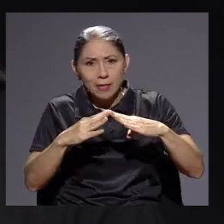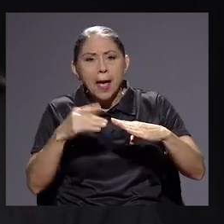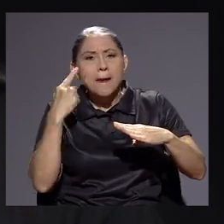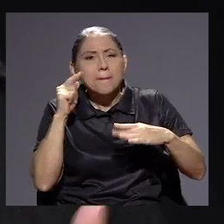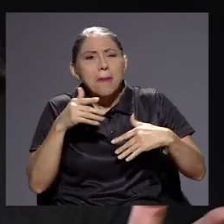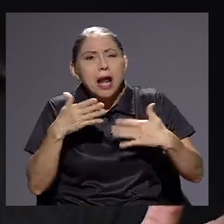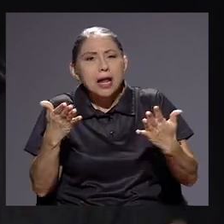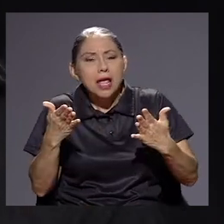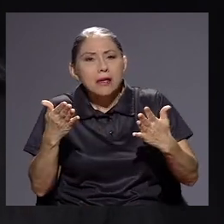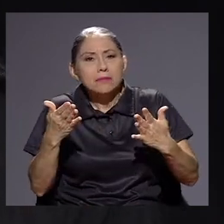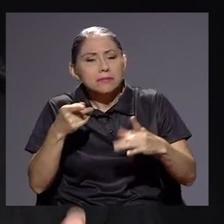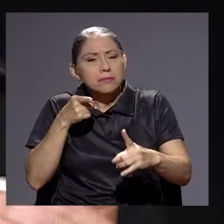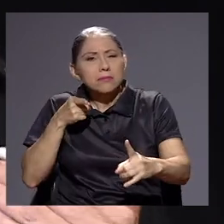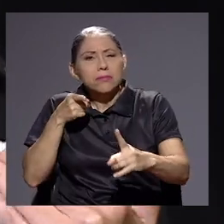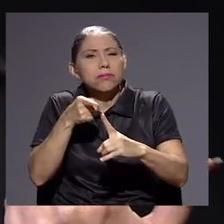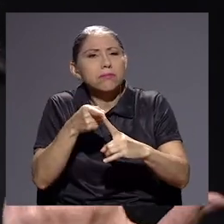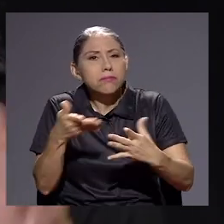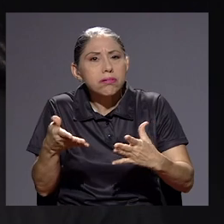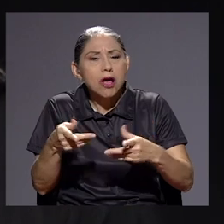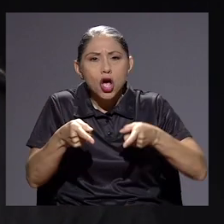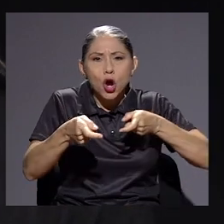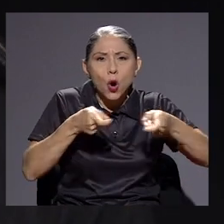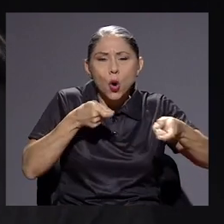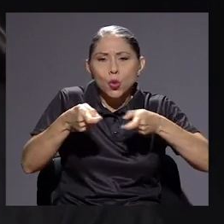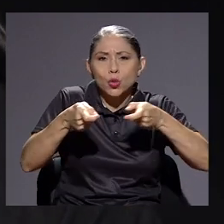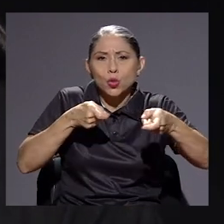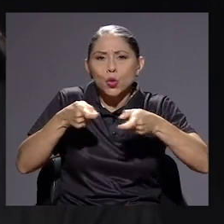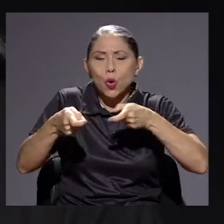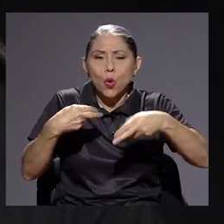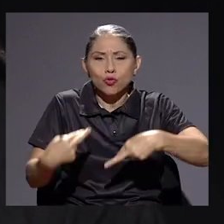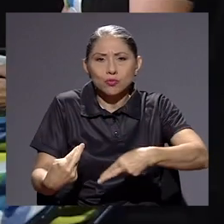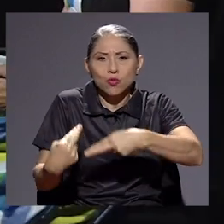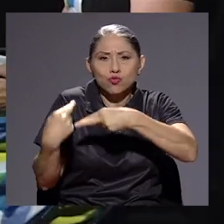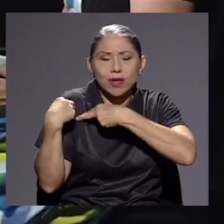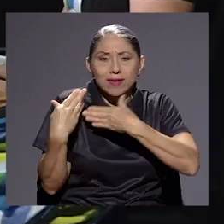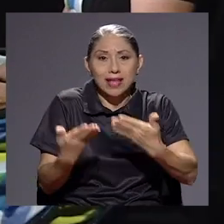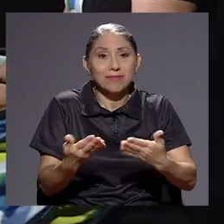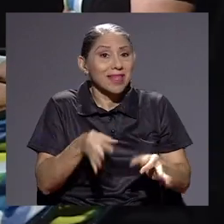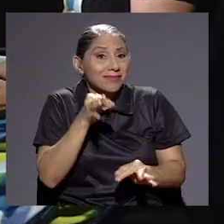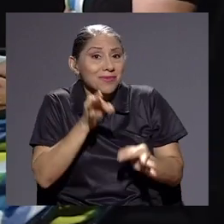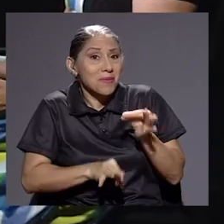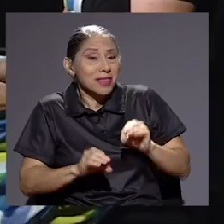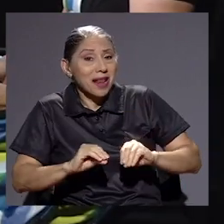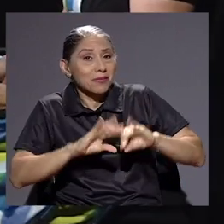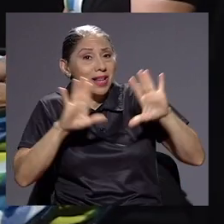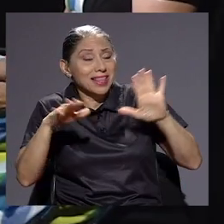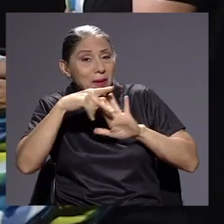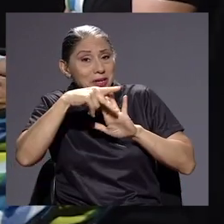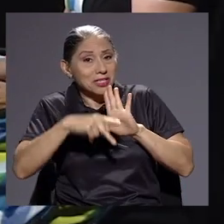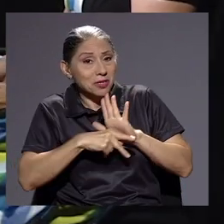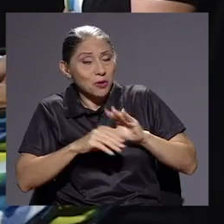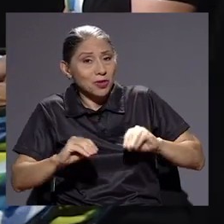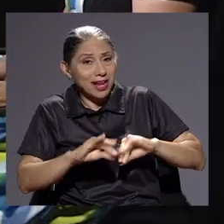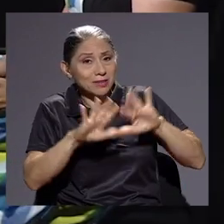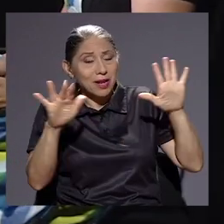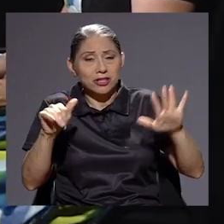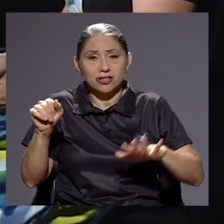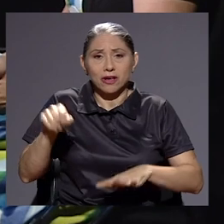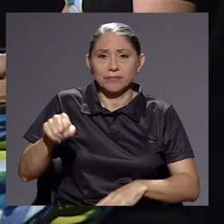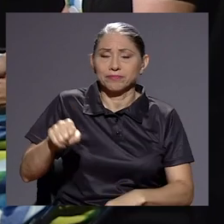control ciudadano responsable a este asunto. Principio de transparencia también. Principio transparencia, claro.